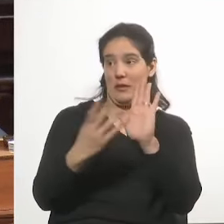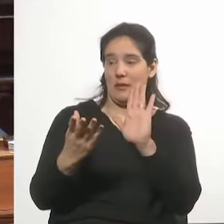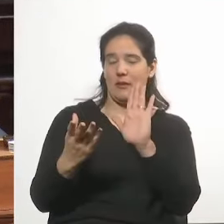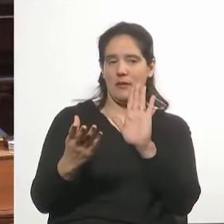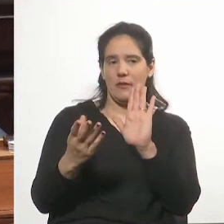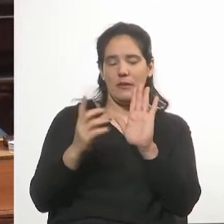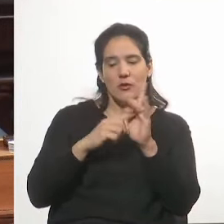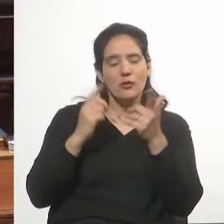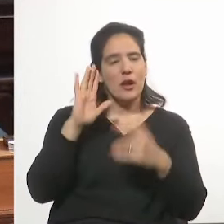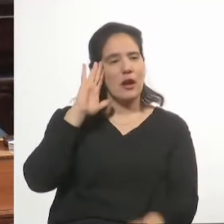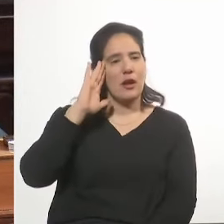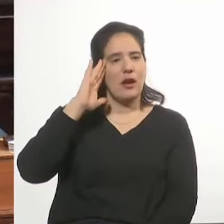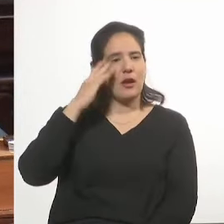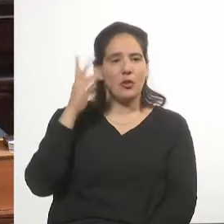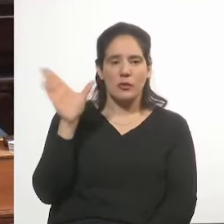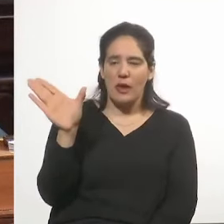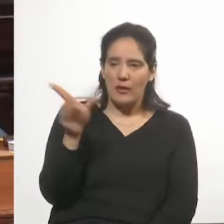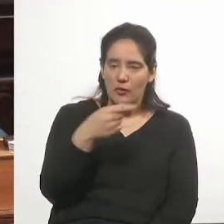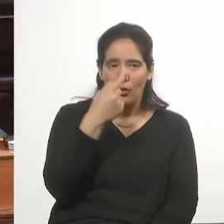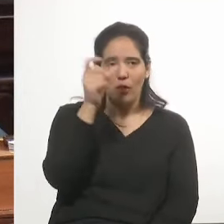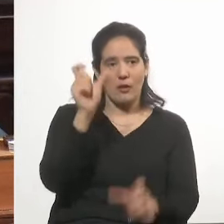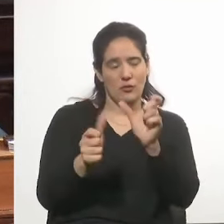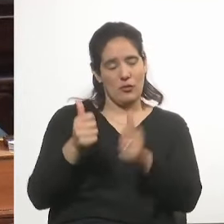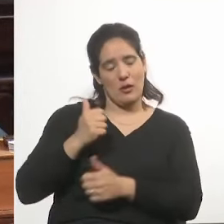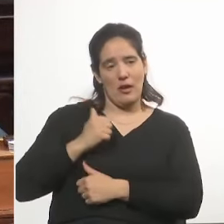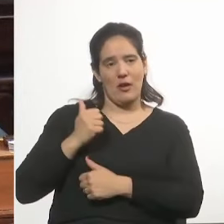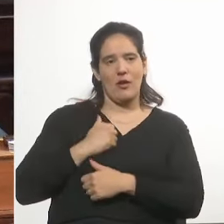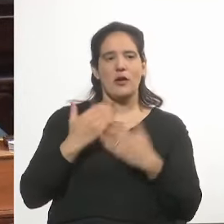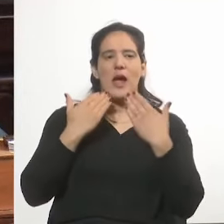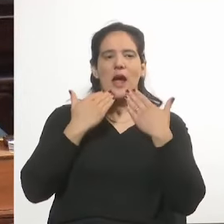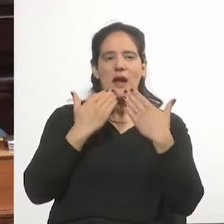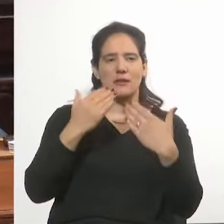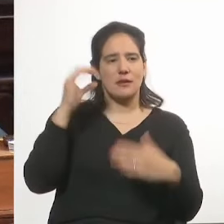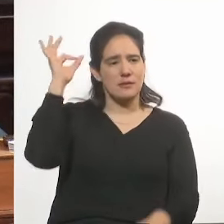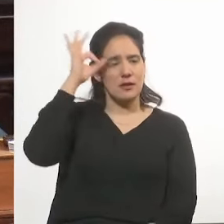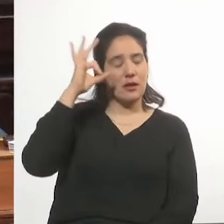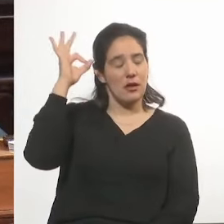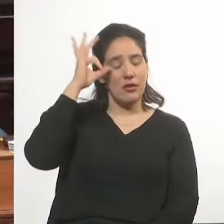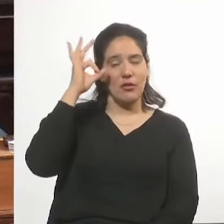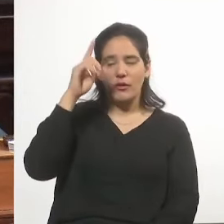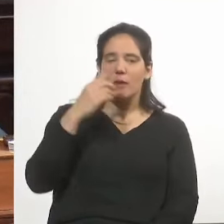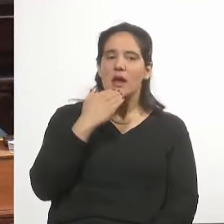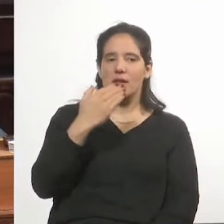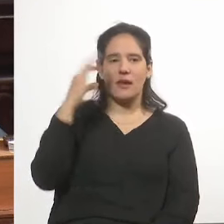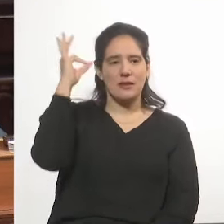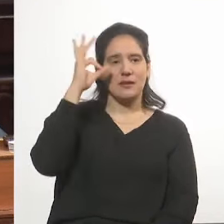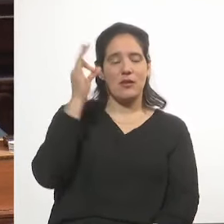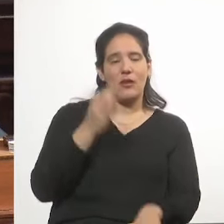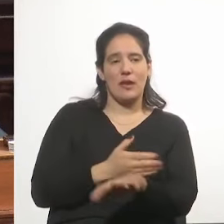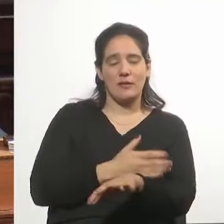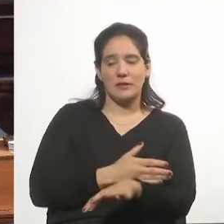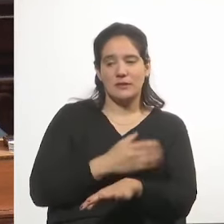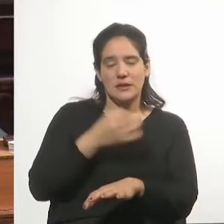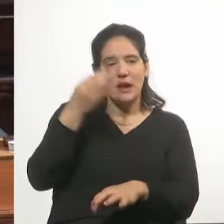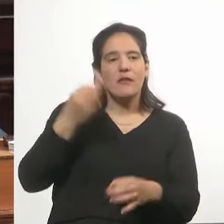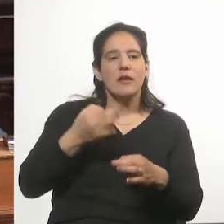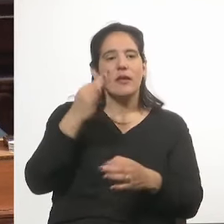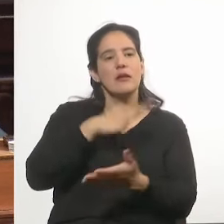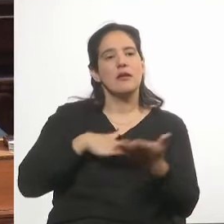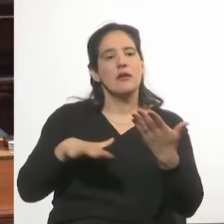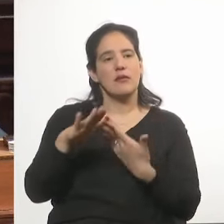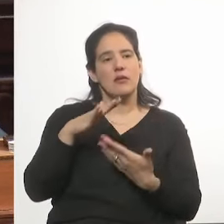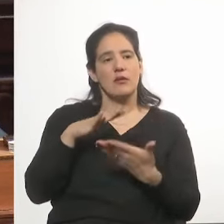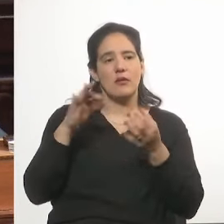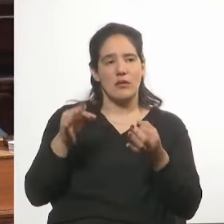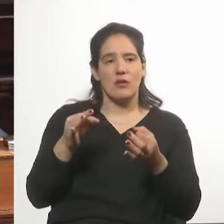El reconocimiento entonces a ellos, el agradecimiento a la senadora que nos ilustró claramente de la realidad que hoy se vive